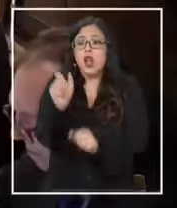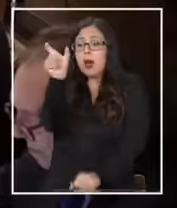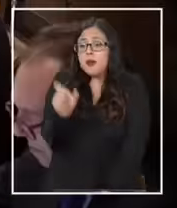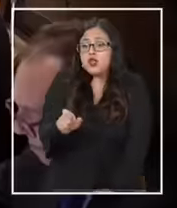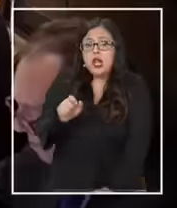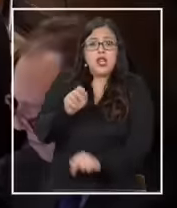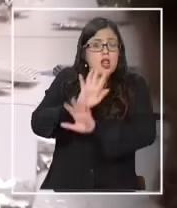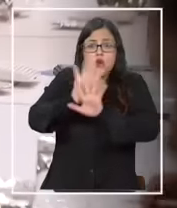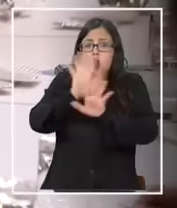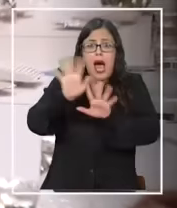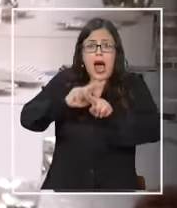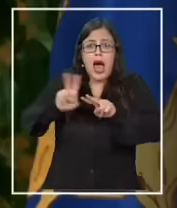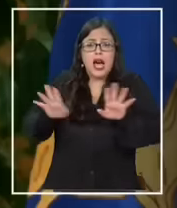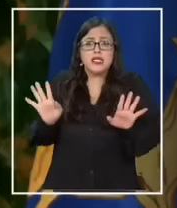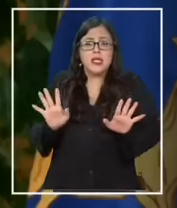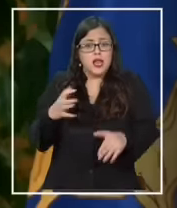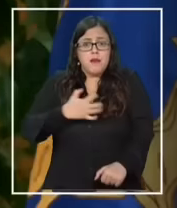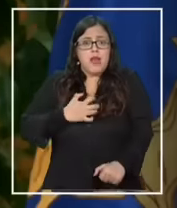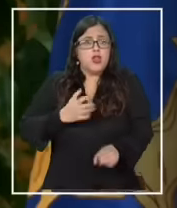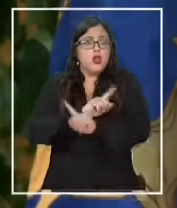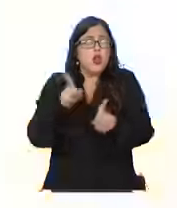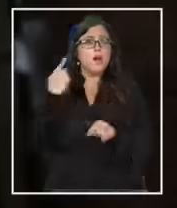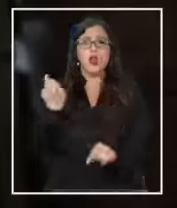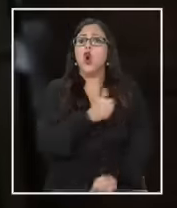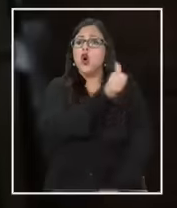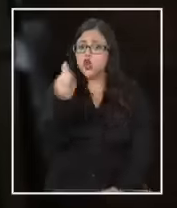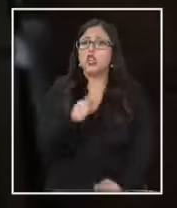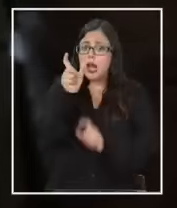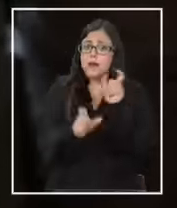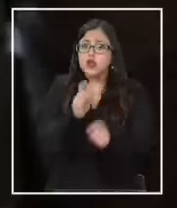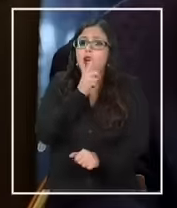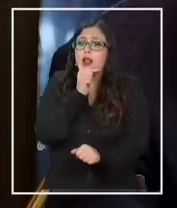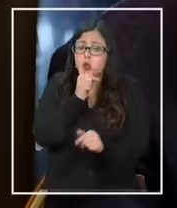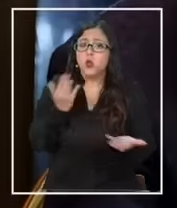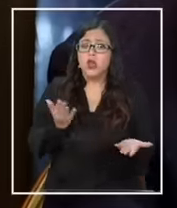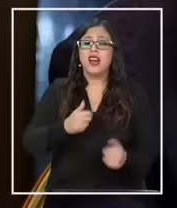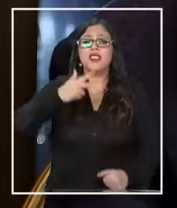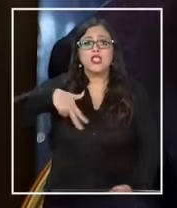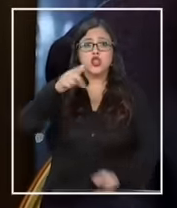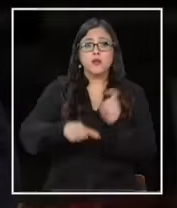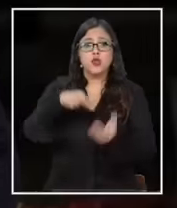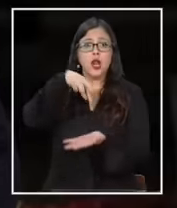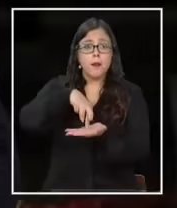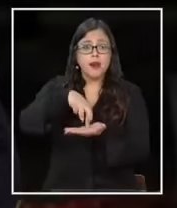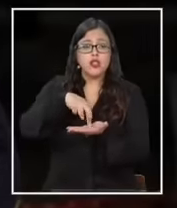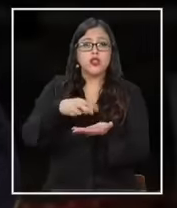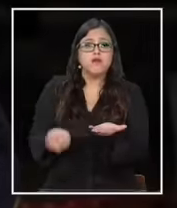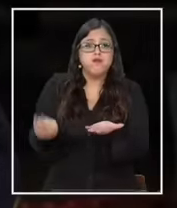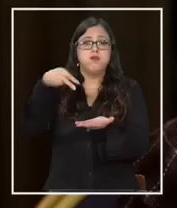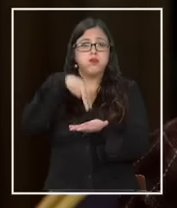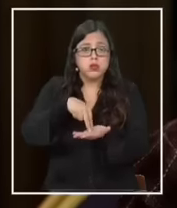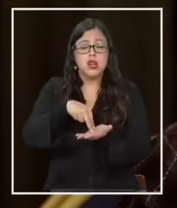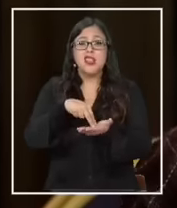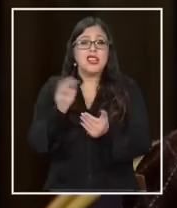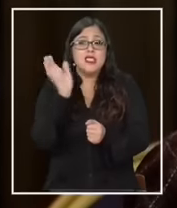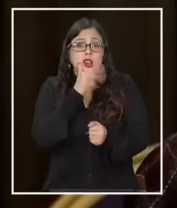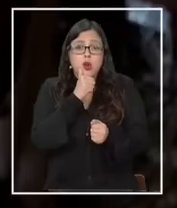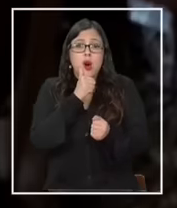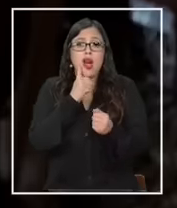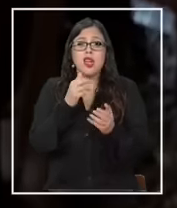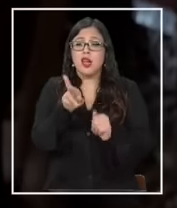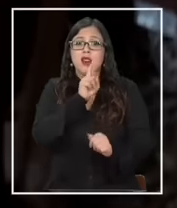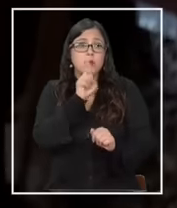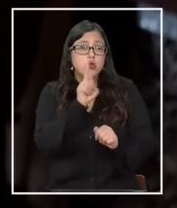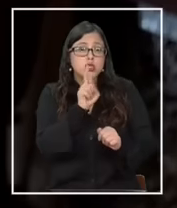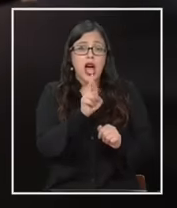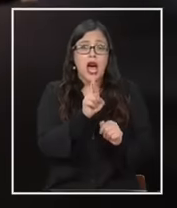atérmidas, pero tengo que decirte que todos los que estábamos ahí somos sospechosos. 18 parlamentarios presentes y hasta que la investigación no arroje resultados son